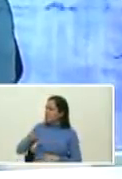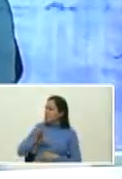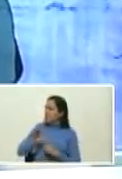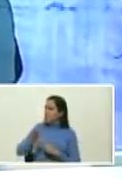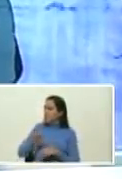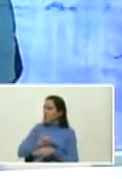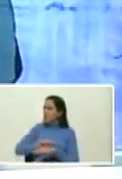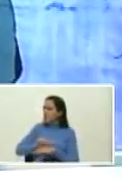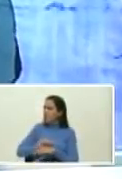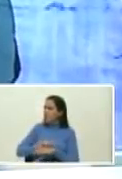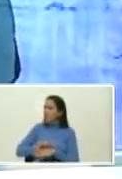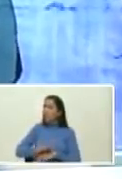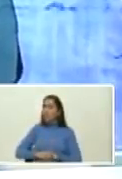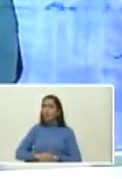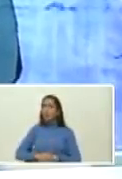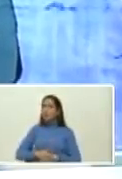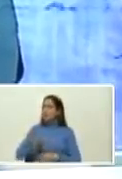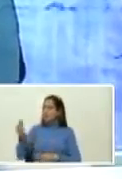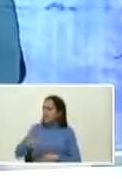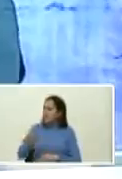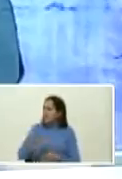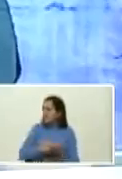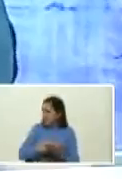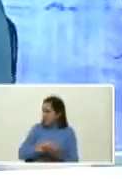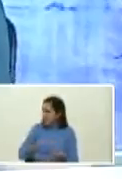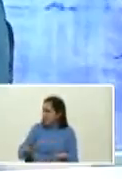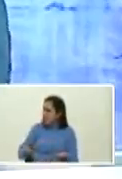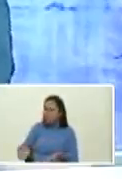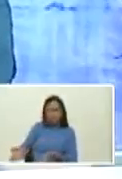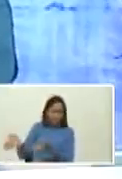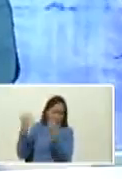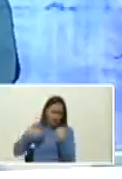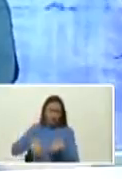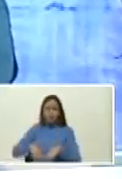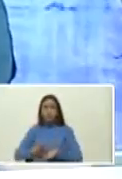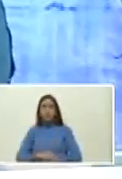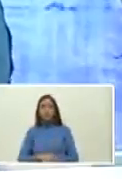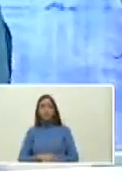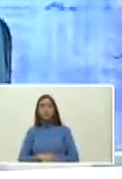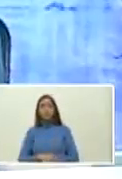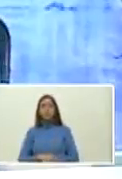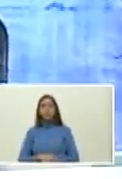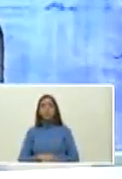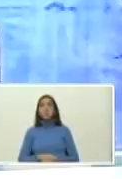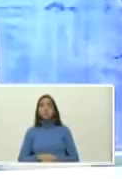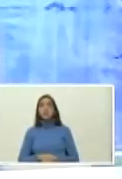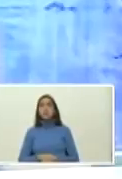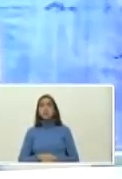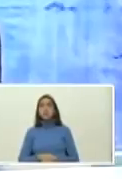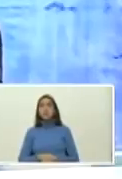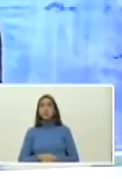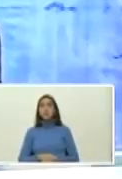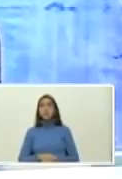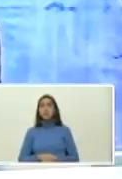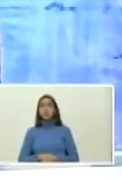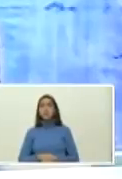Ernesto me tiene como loco que más libros todavía venga para acá que traerá Ernesto